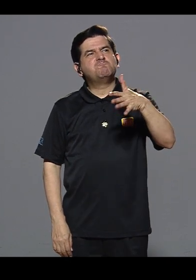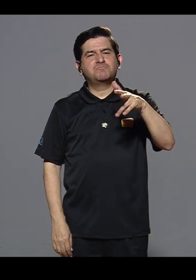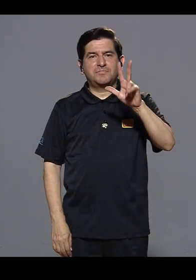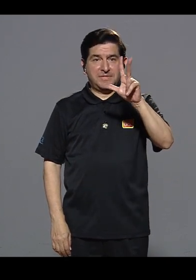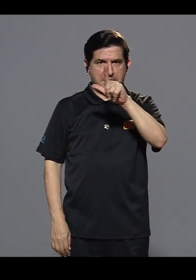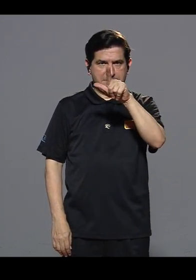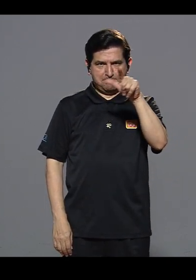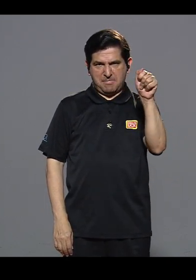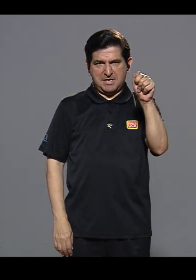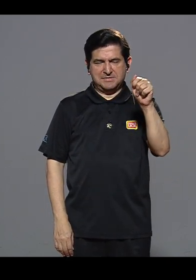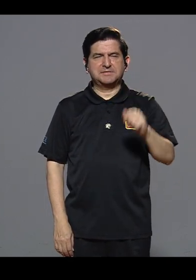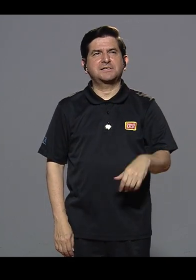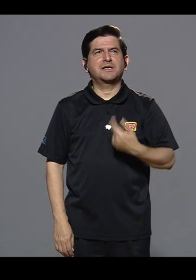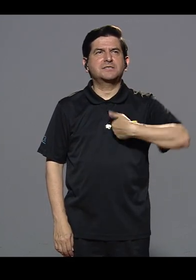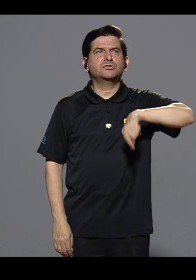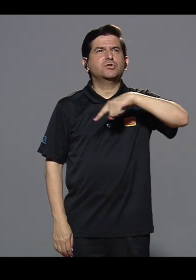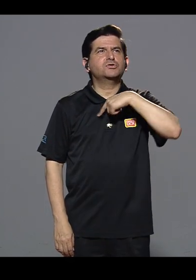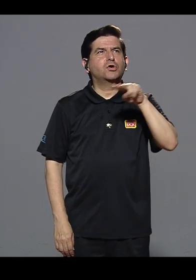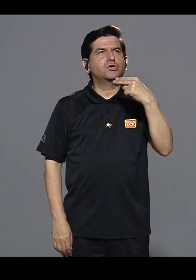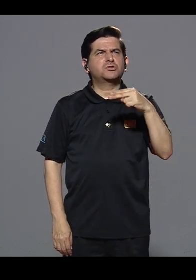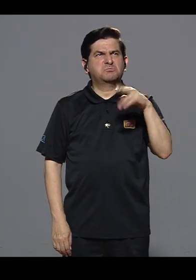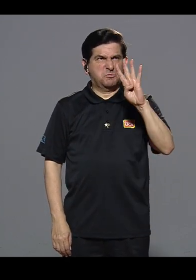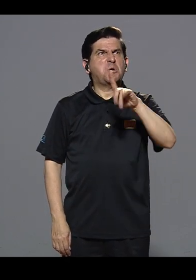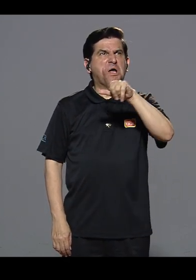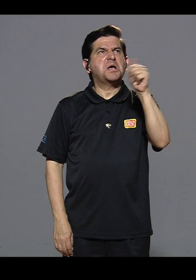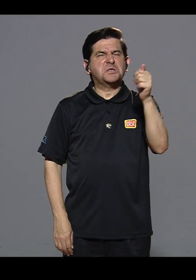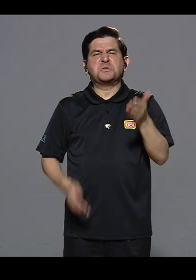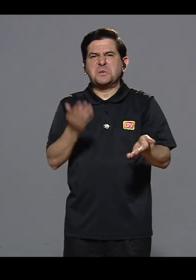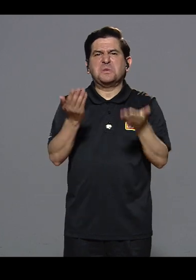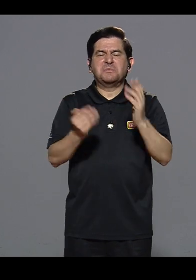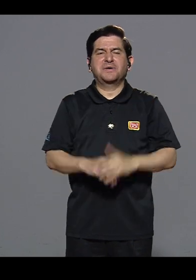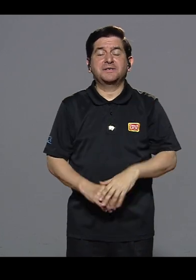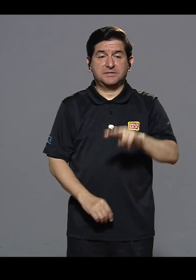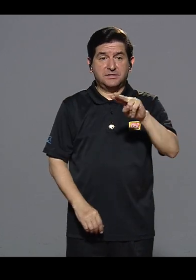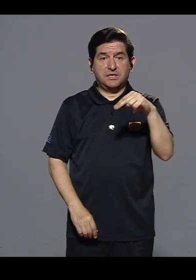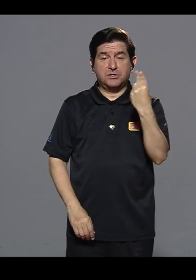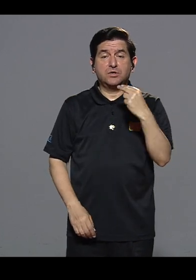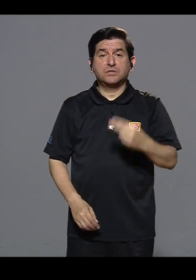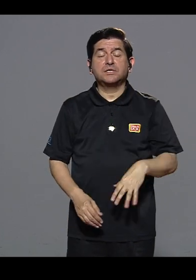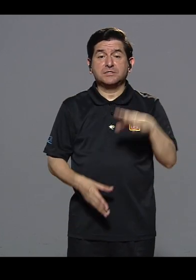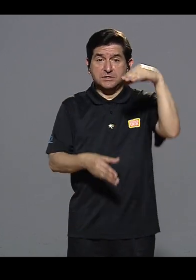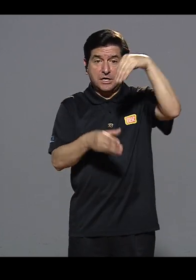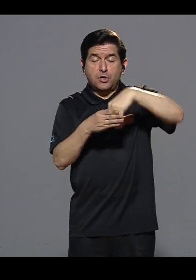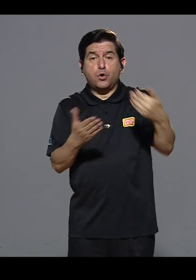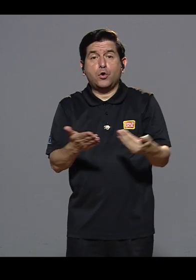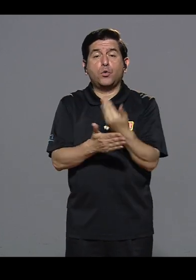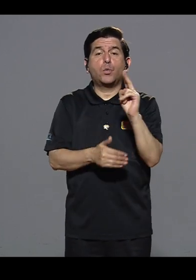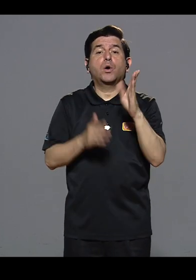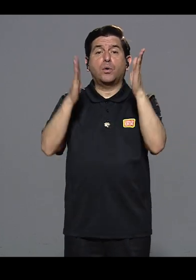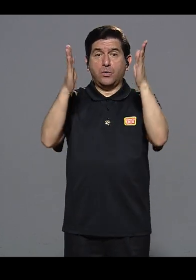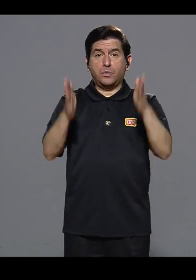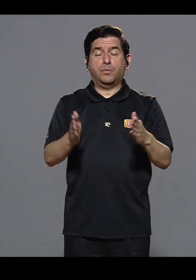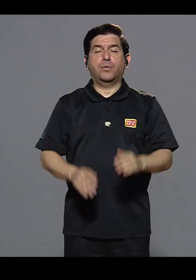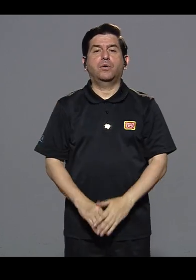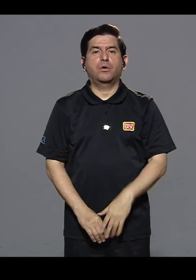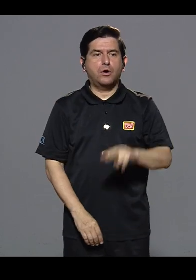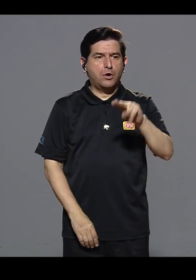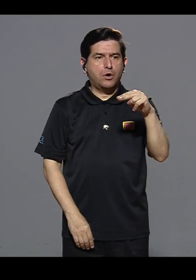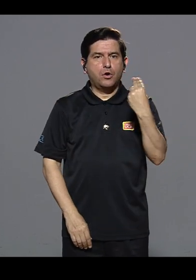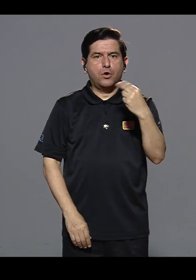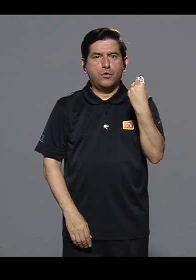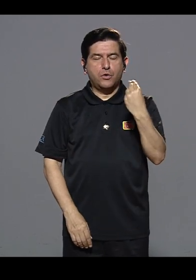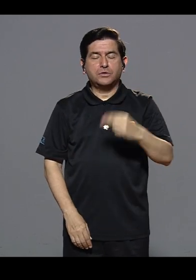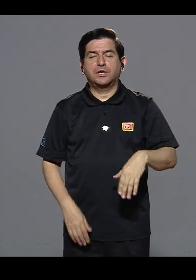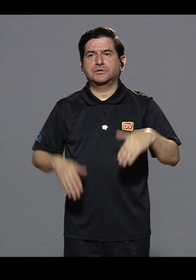Hace aproximadamente tres meses recibimos la noticia, cuatro meses aproximadamente recibimos la noticia de la incorporación de un nuevo